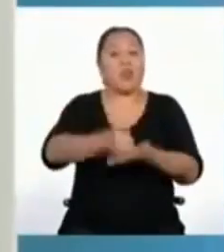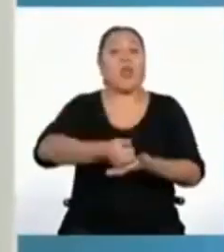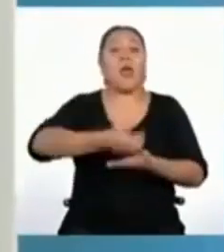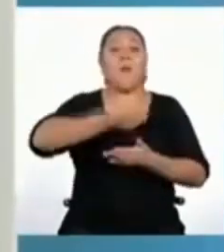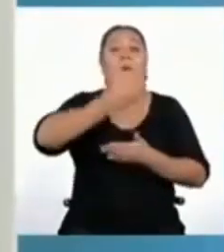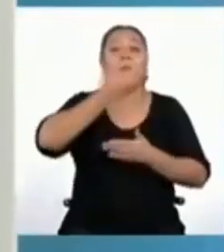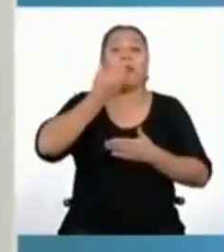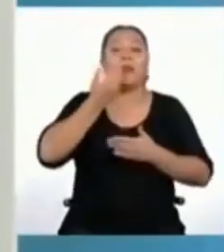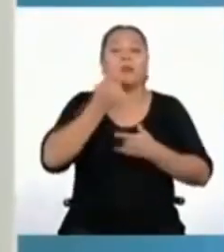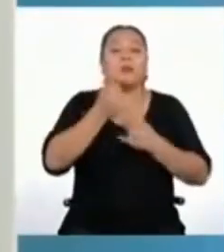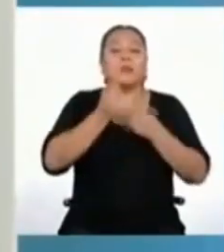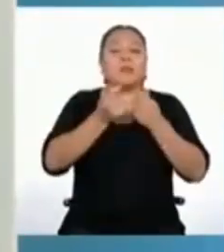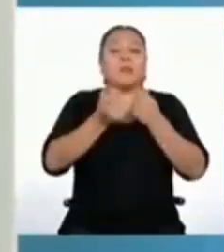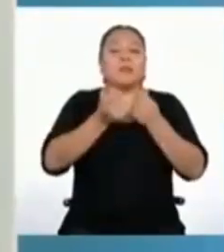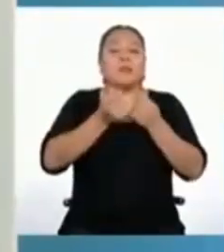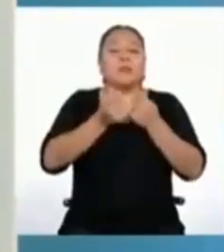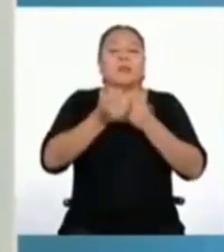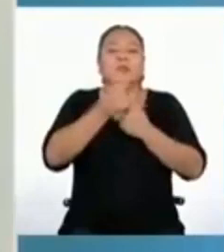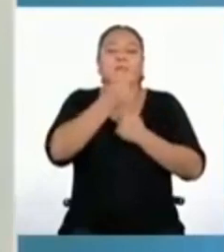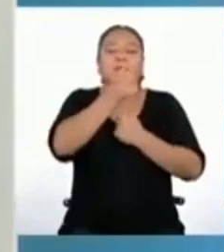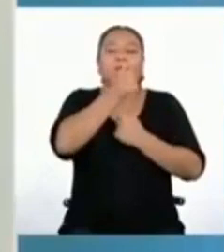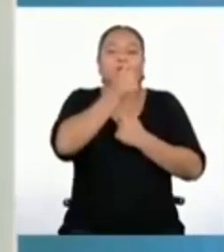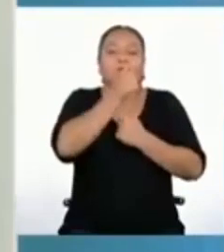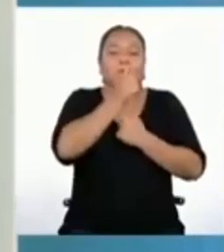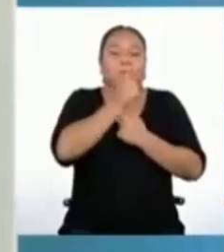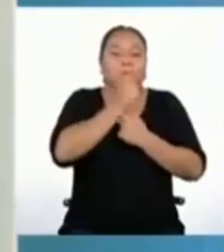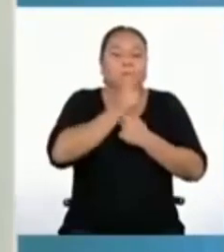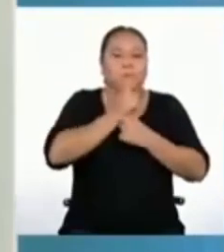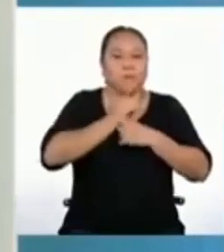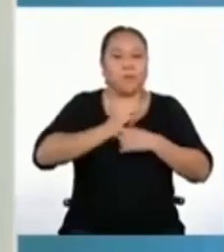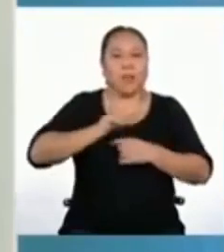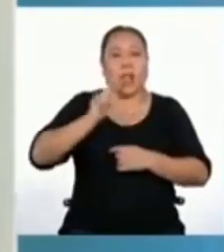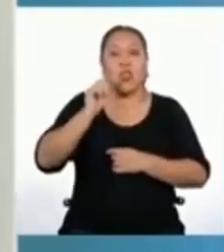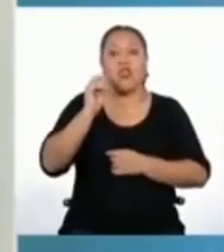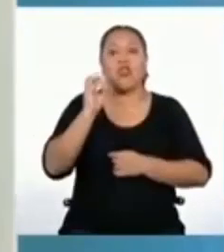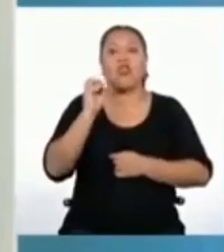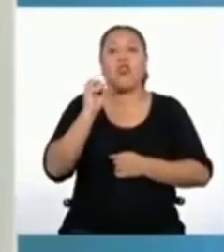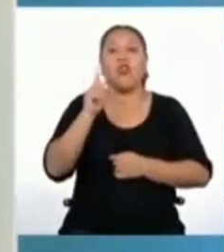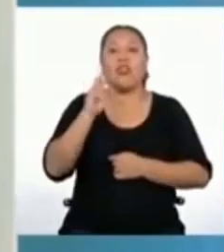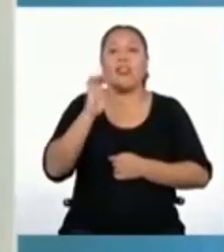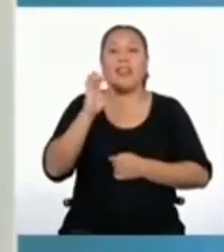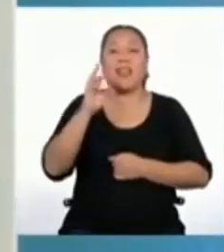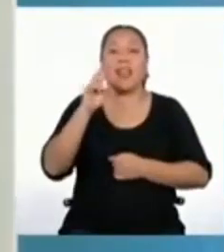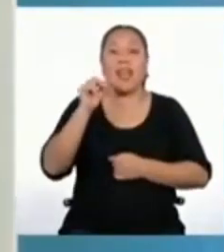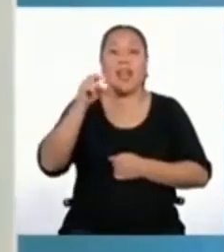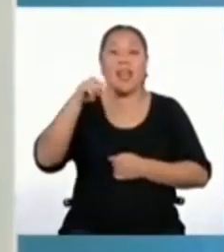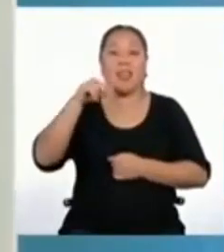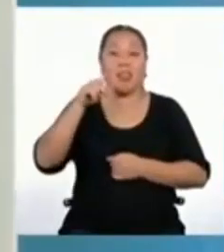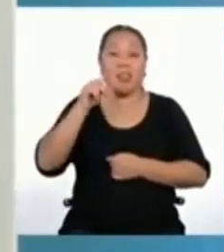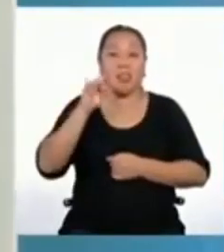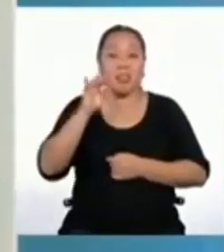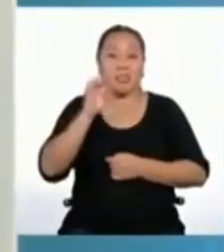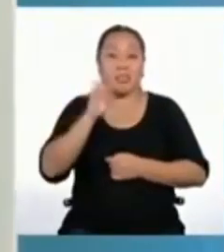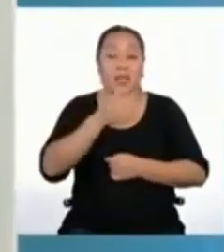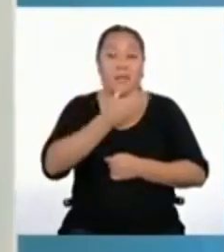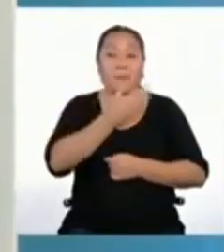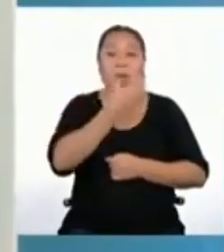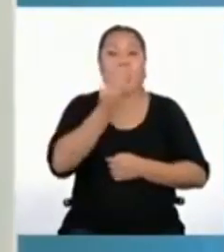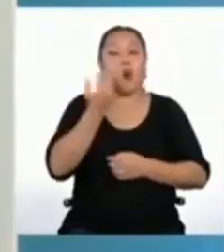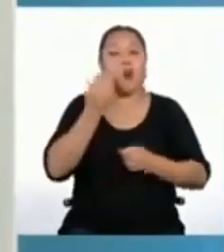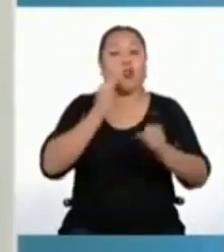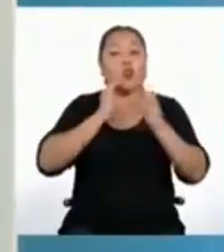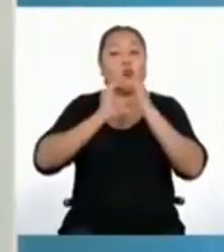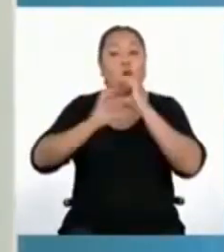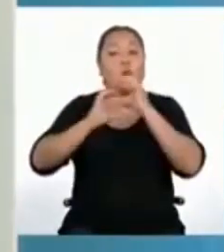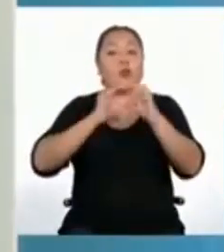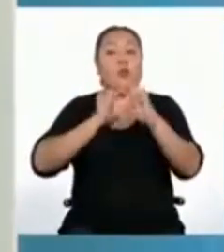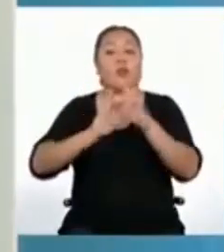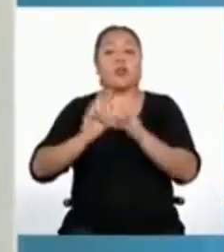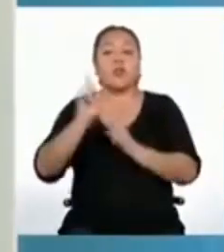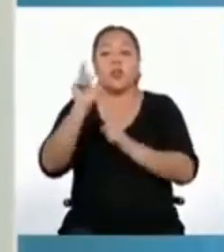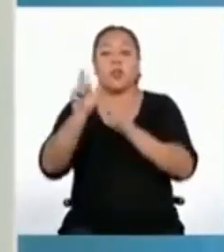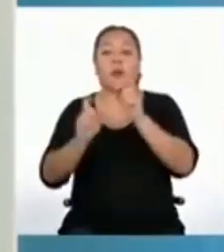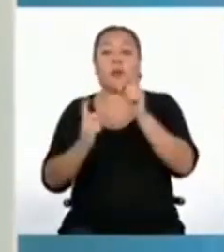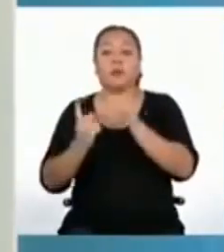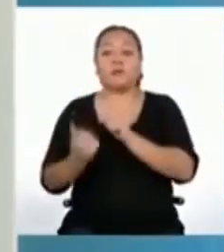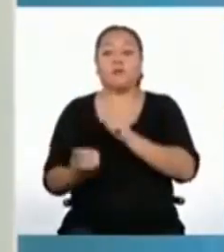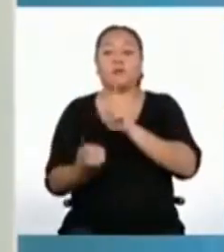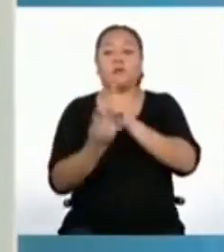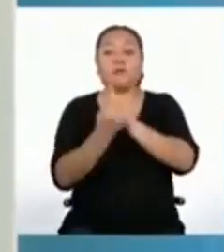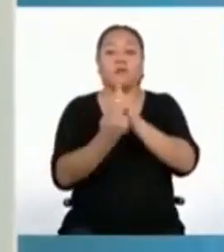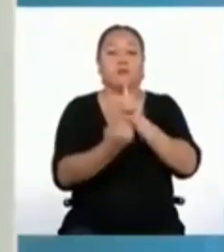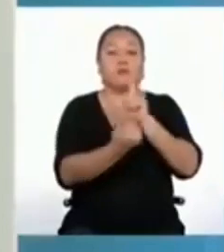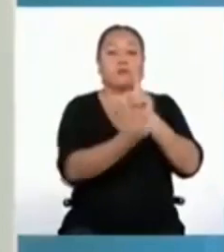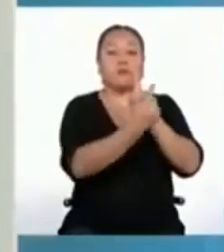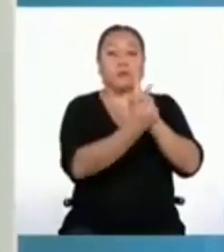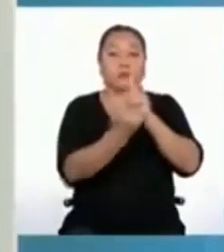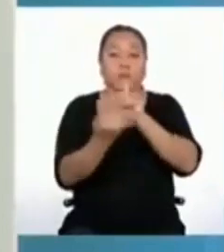ser más tolerantes y establecer una mejor comunicación con las personas con las cuales nos vemos